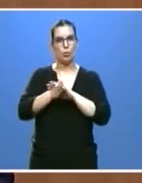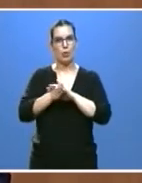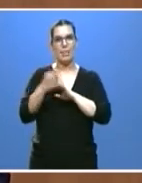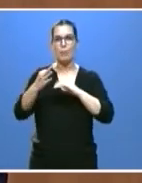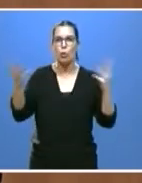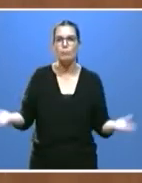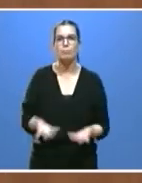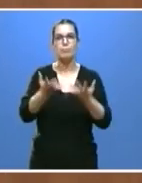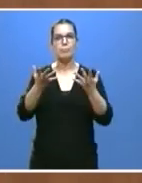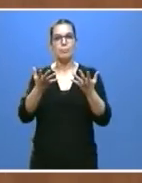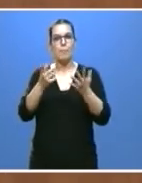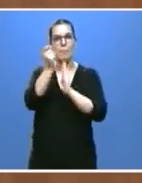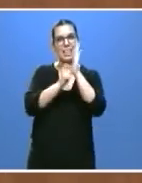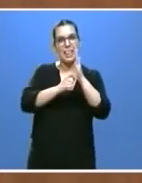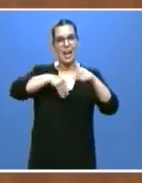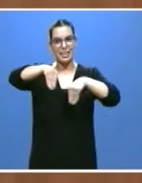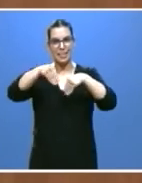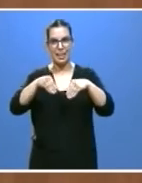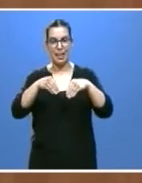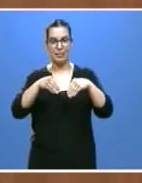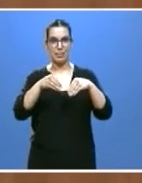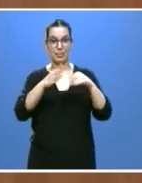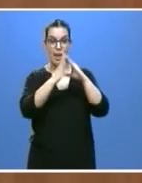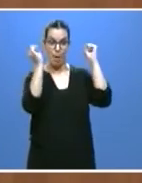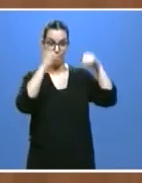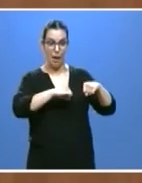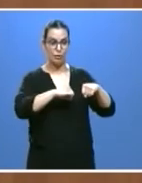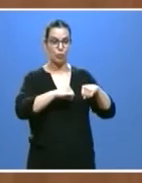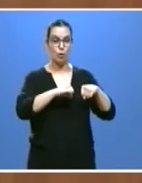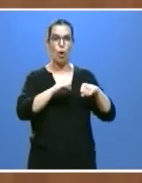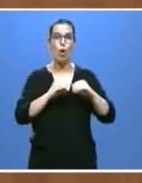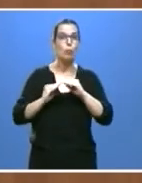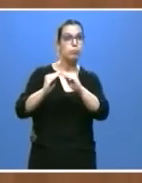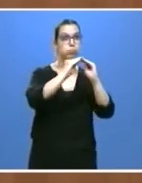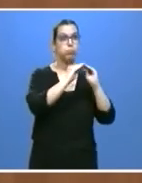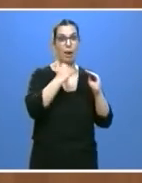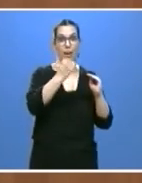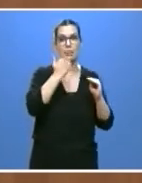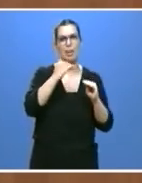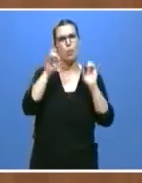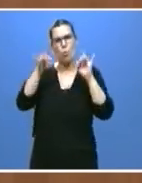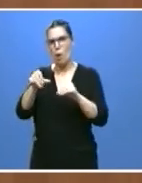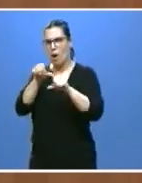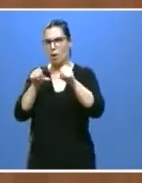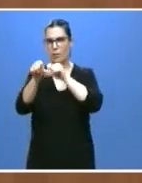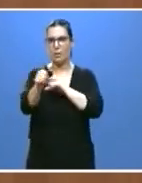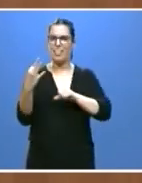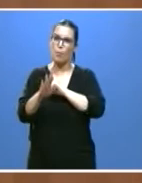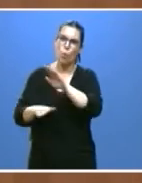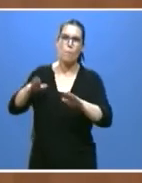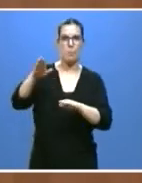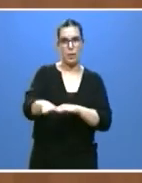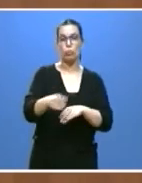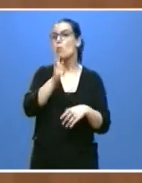con el mismo consenso que las inspiraron para ello hay que dar un paso más con unos